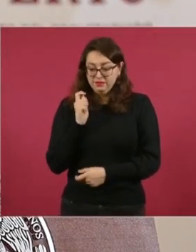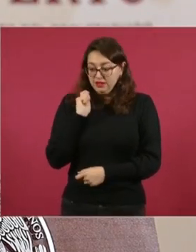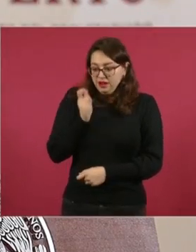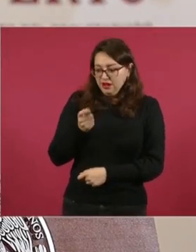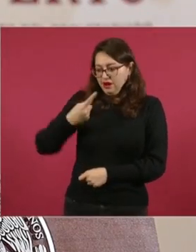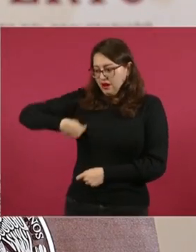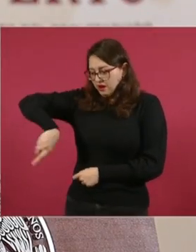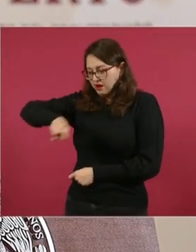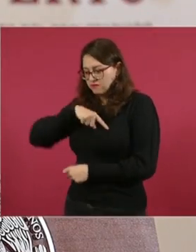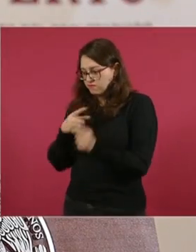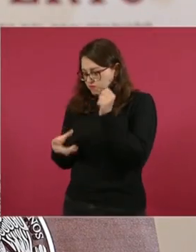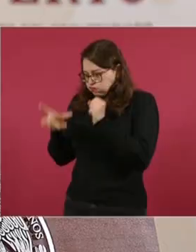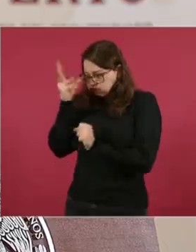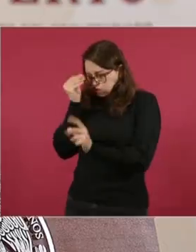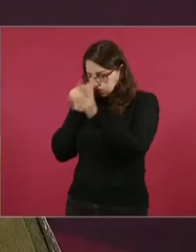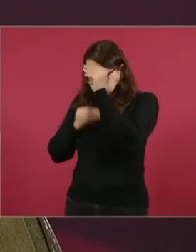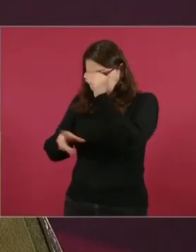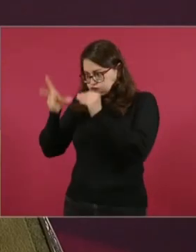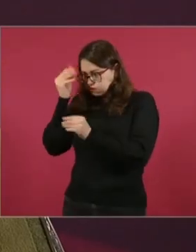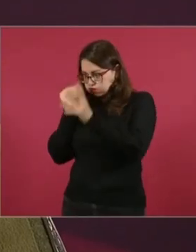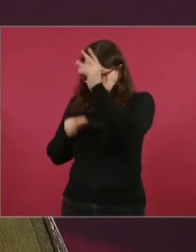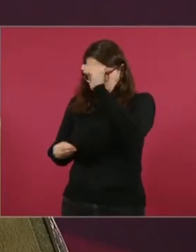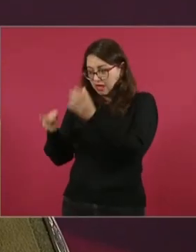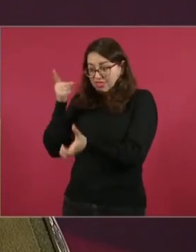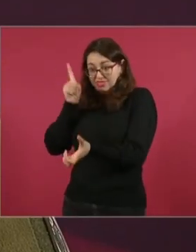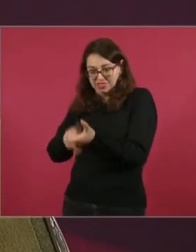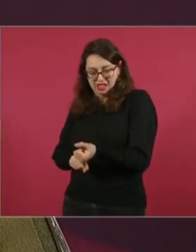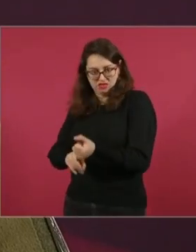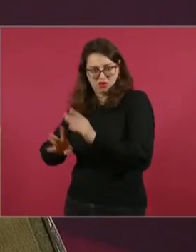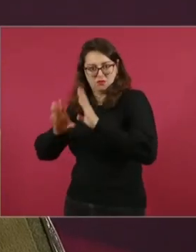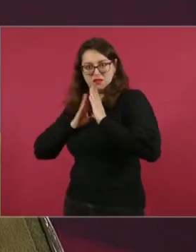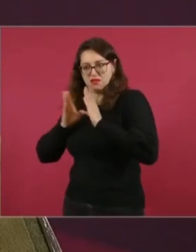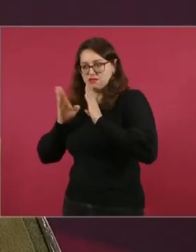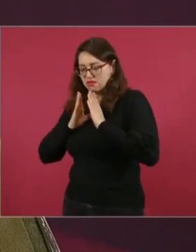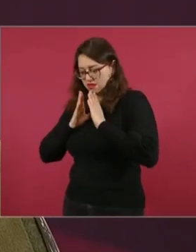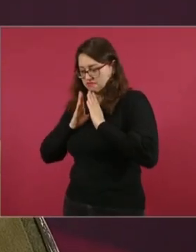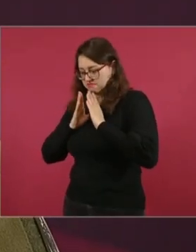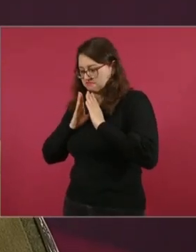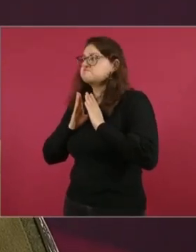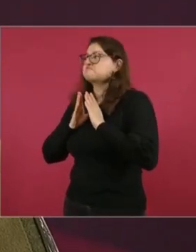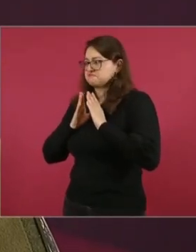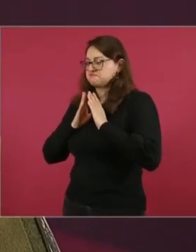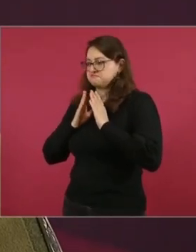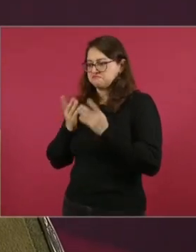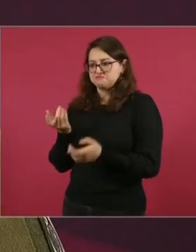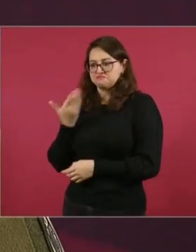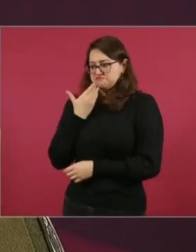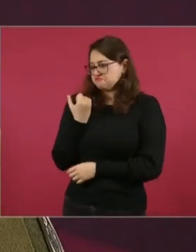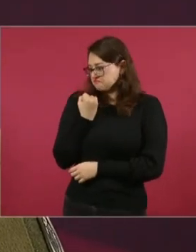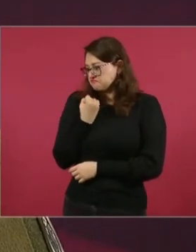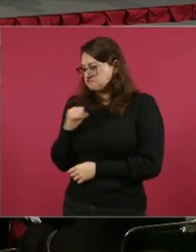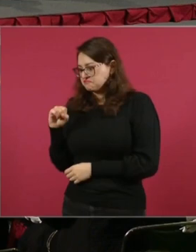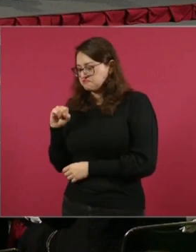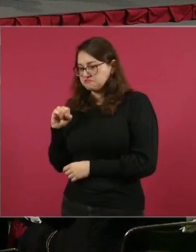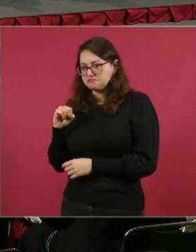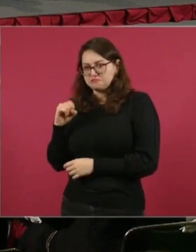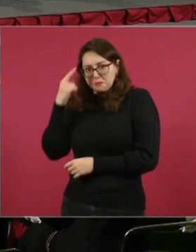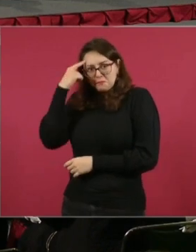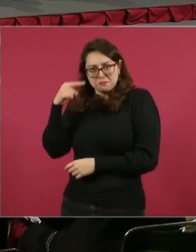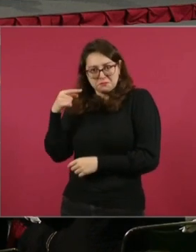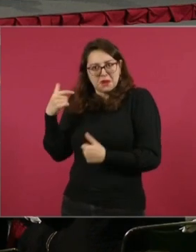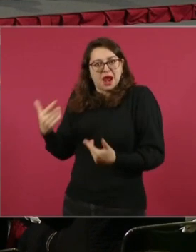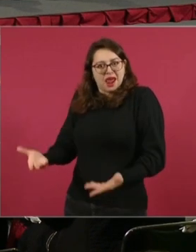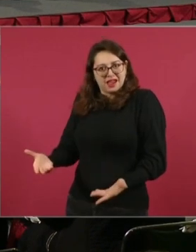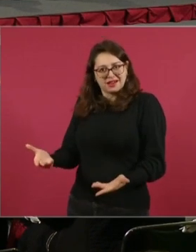capacidades que se tienen en la institución para beneficio de nuestro país. Todo esto